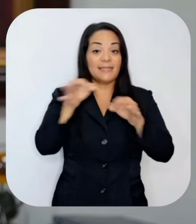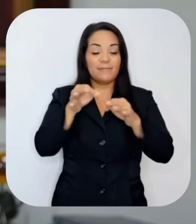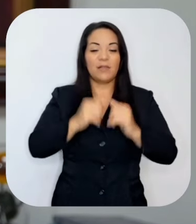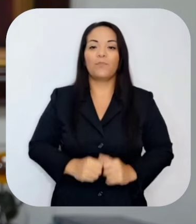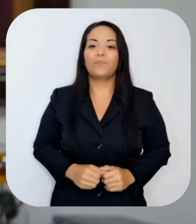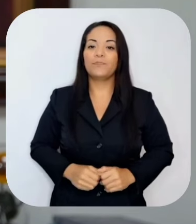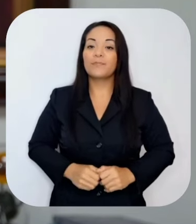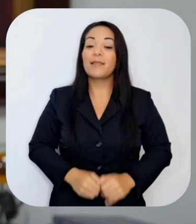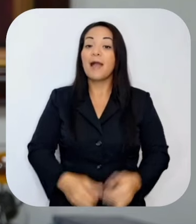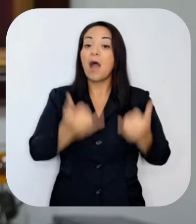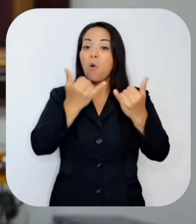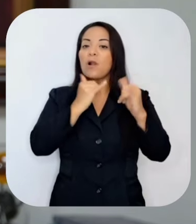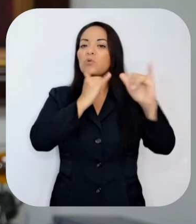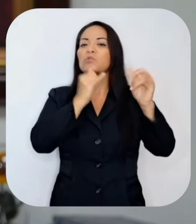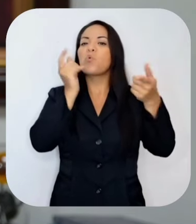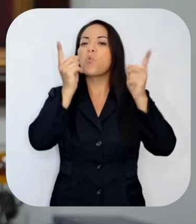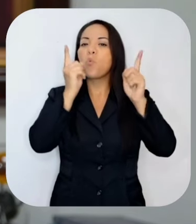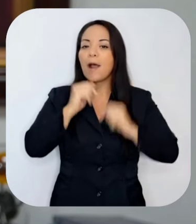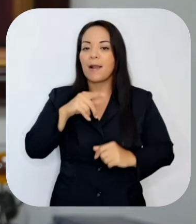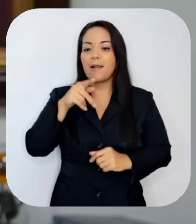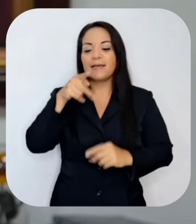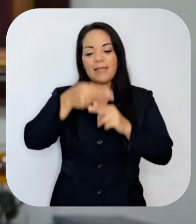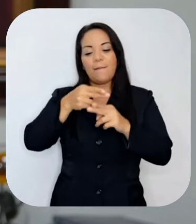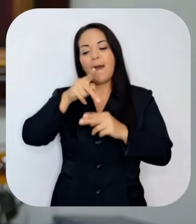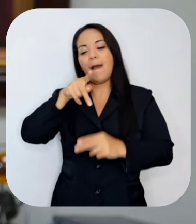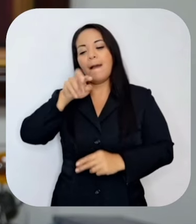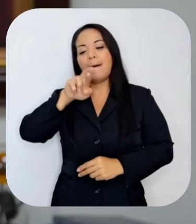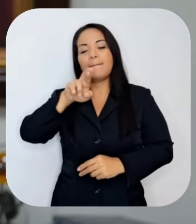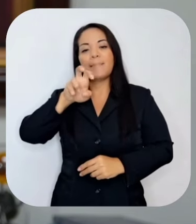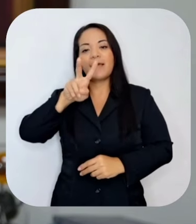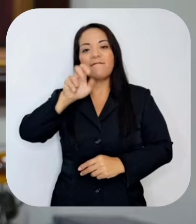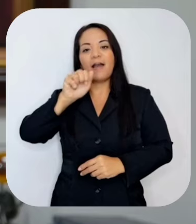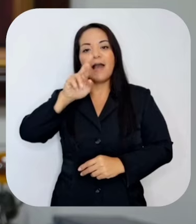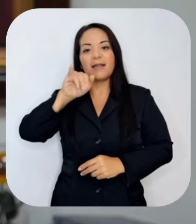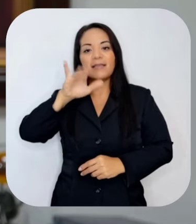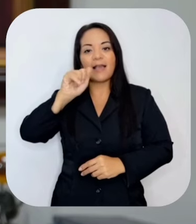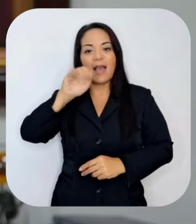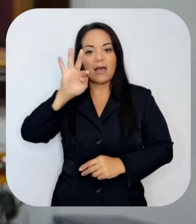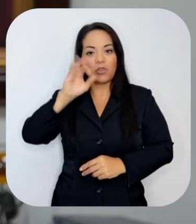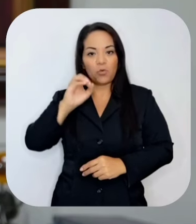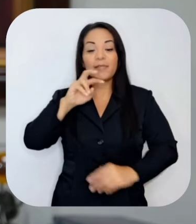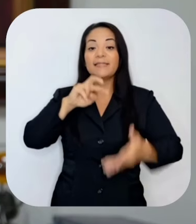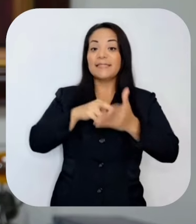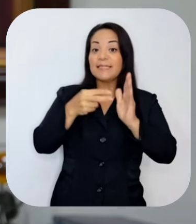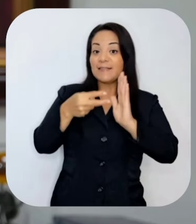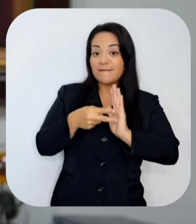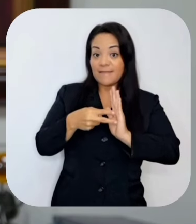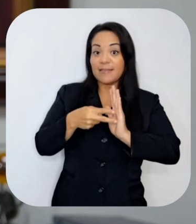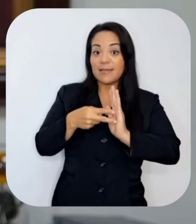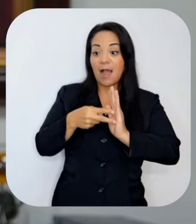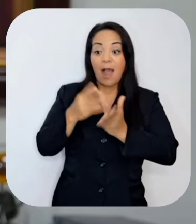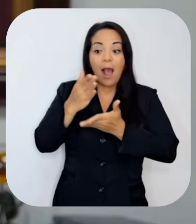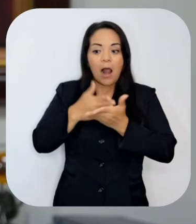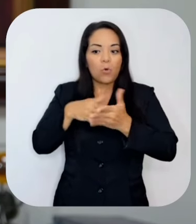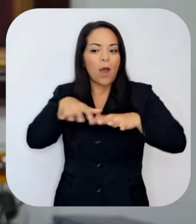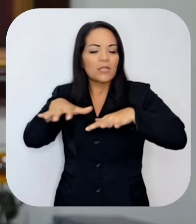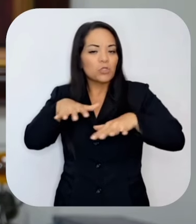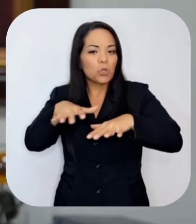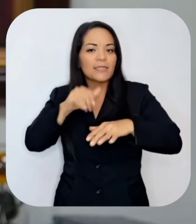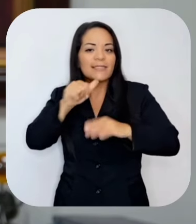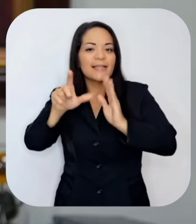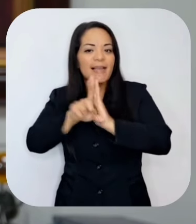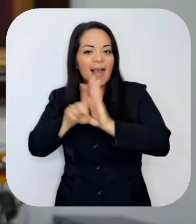La acusación primordial es de prevaricato. Esto es tomar acciones ilegales.